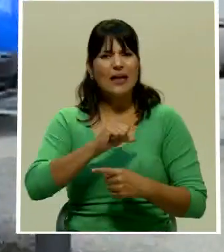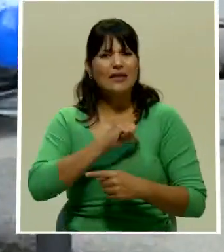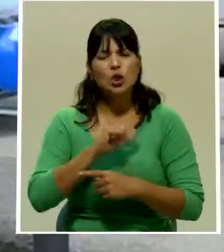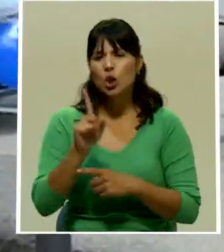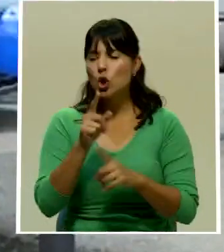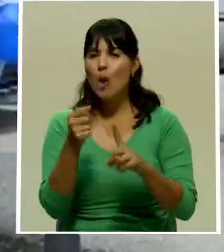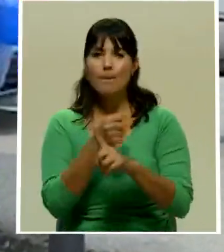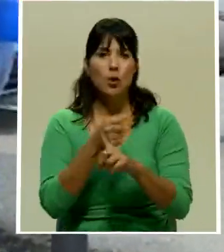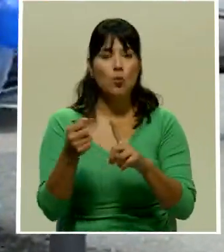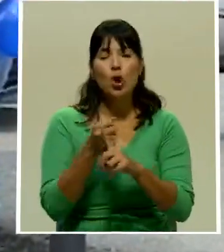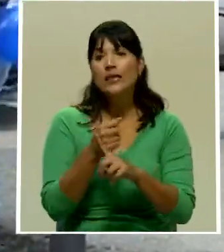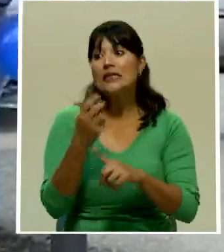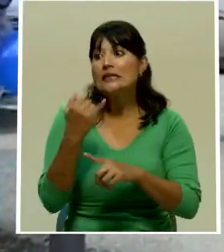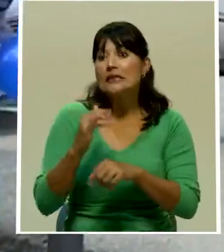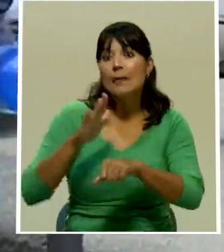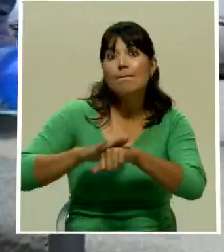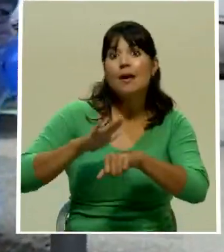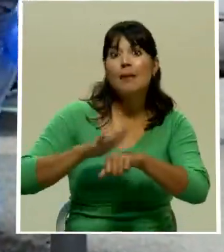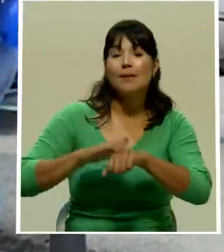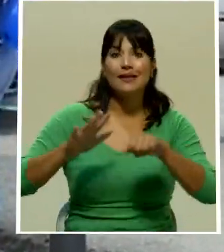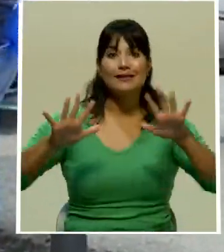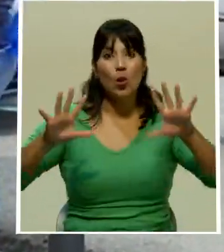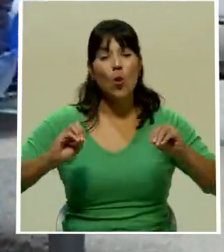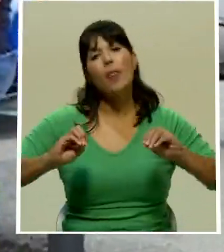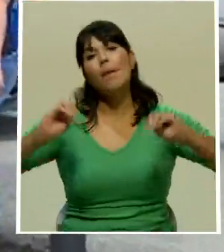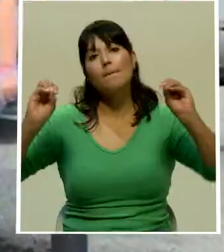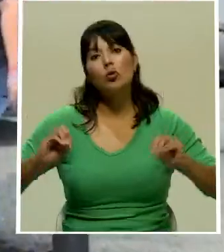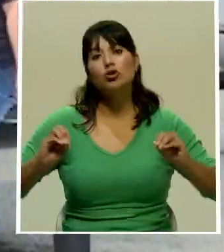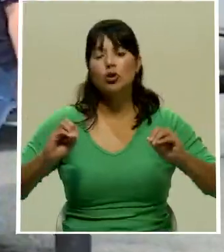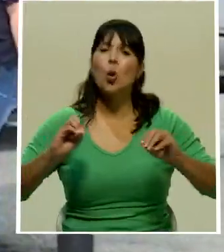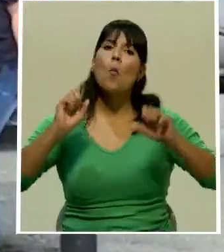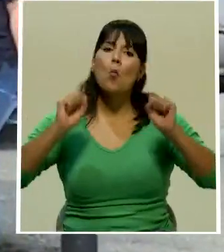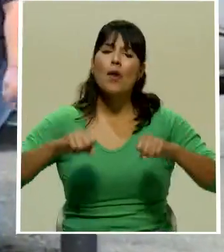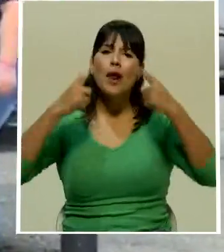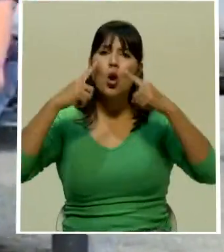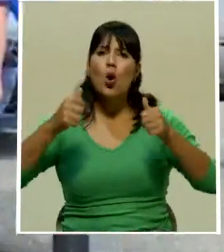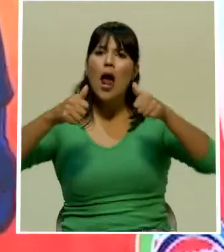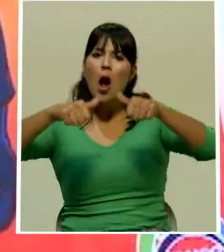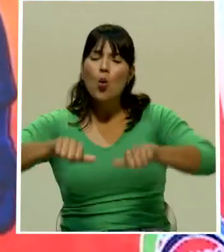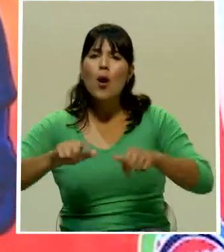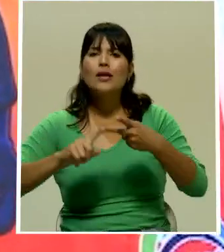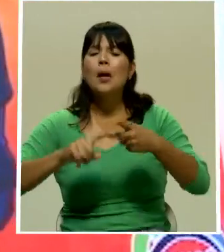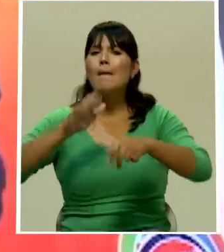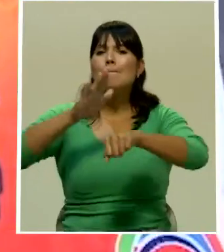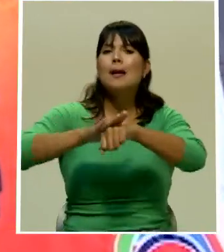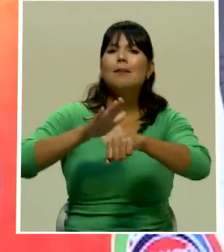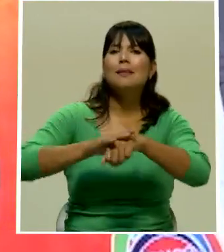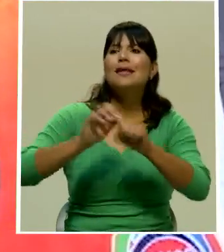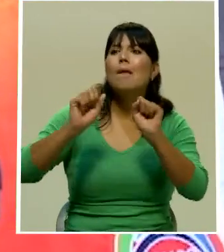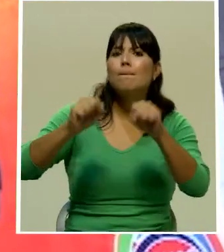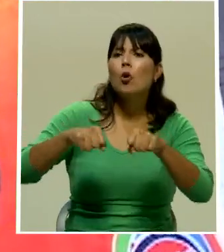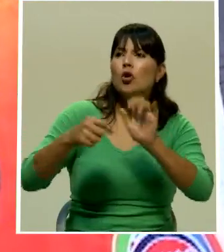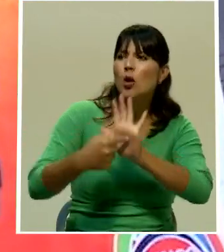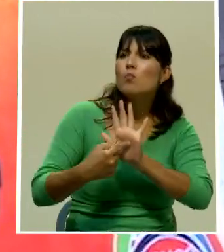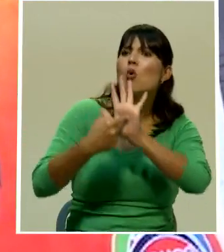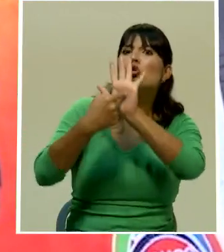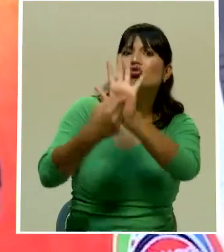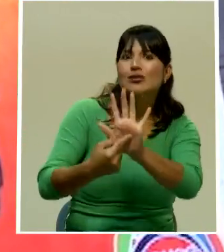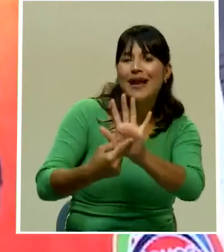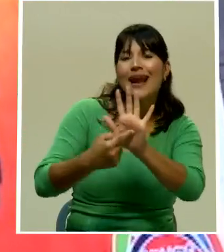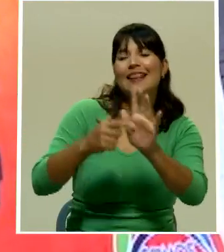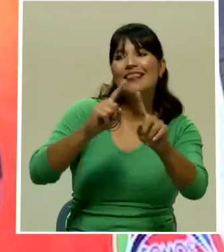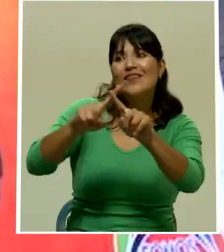la participación de mujeres facilitará las partes llegar a acuerdos permitirá transversalizar la perspectiva de género